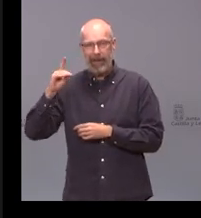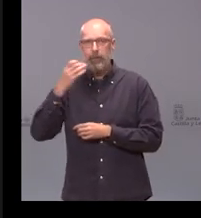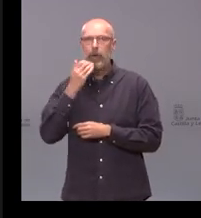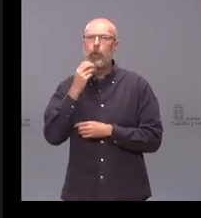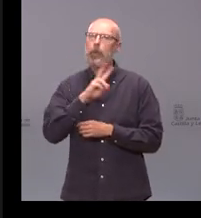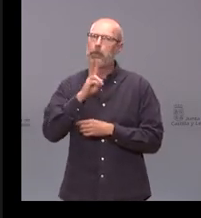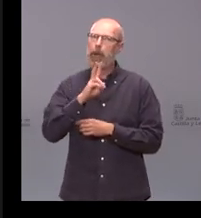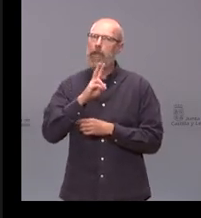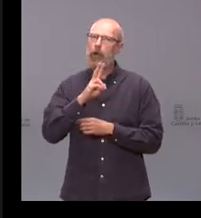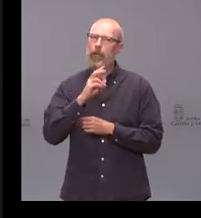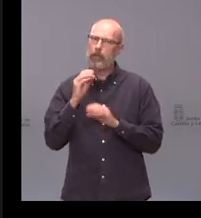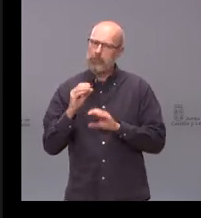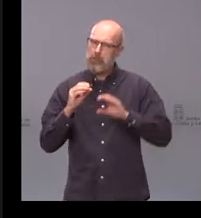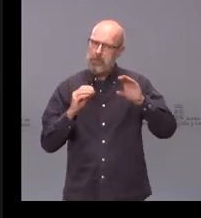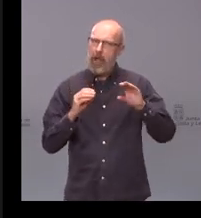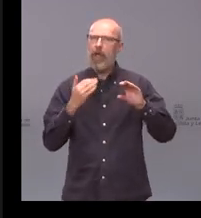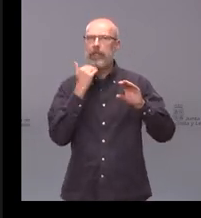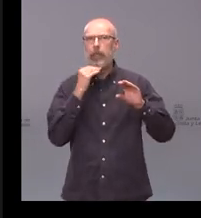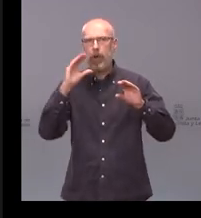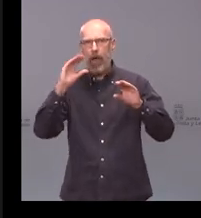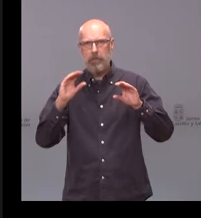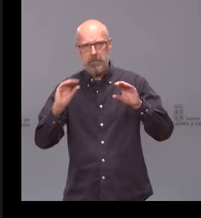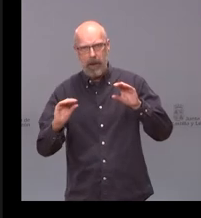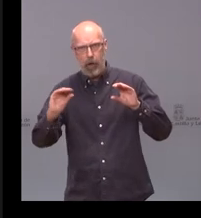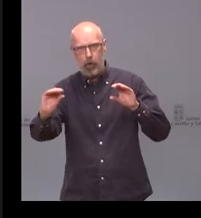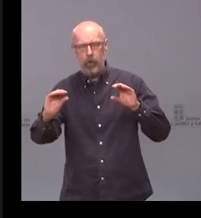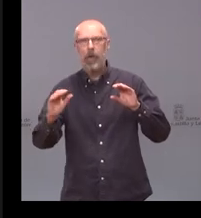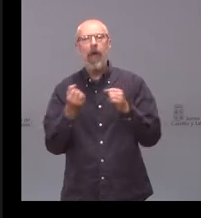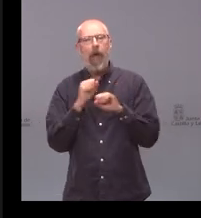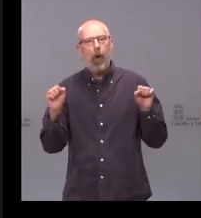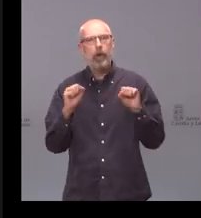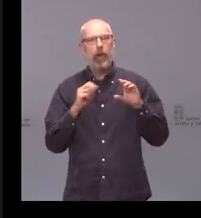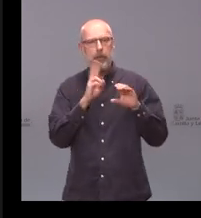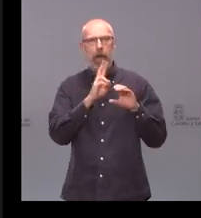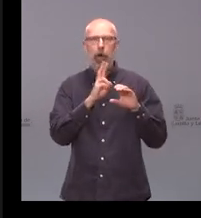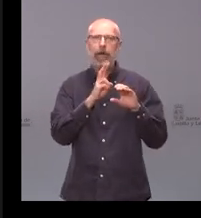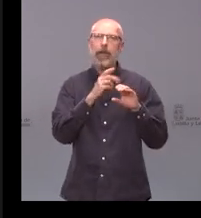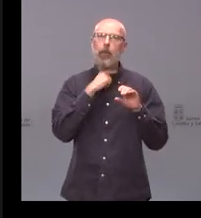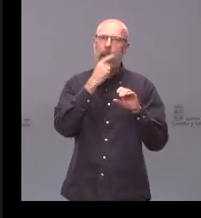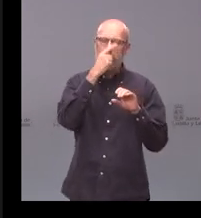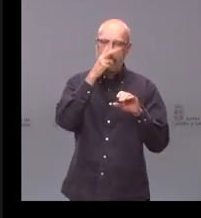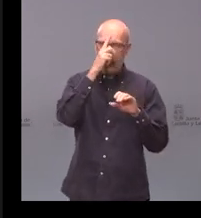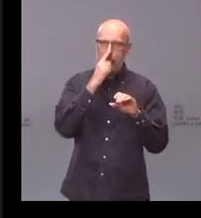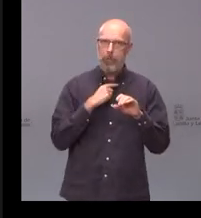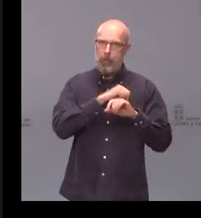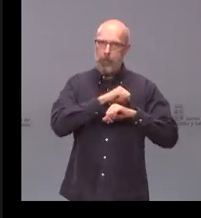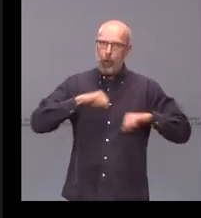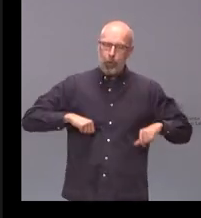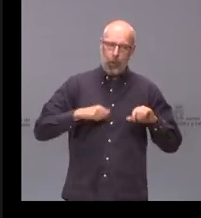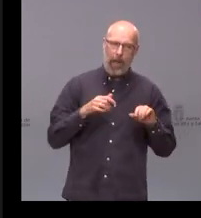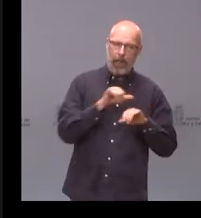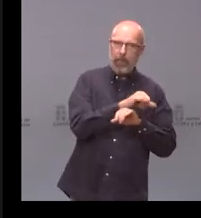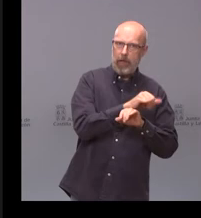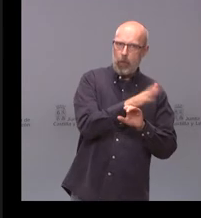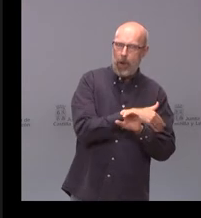a pesar de que Valladolid no es una provincia que tenga frontera con Portugal no sé qué valoración hace al respecto también en ese sentido no sé cuál es